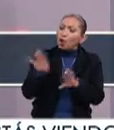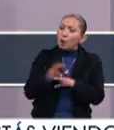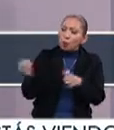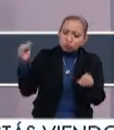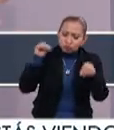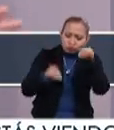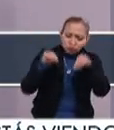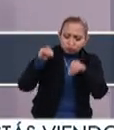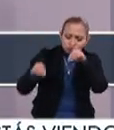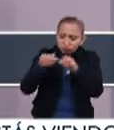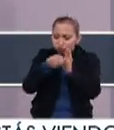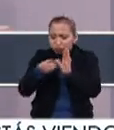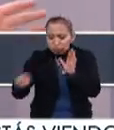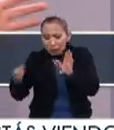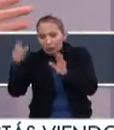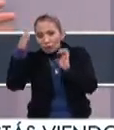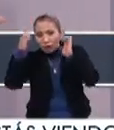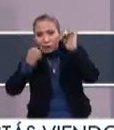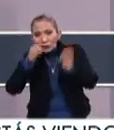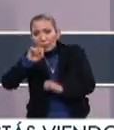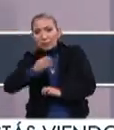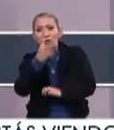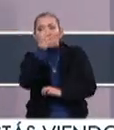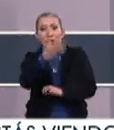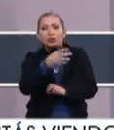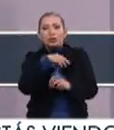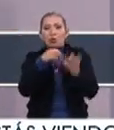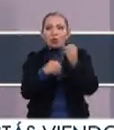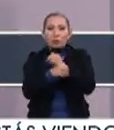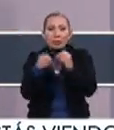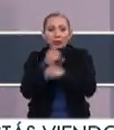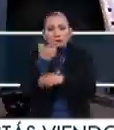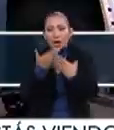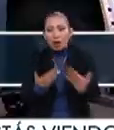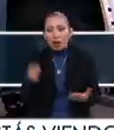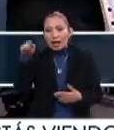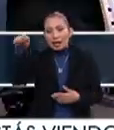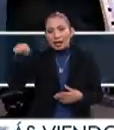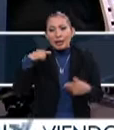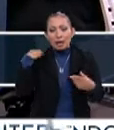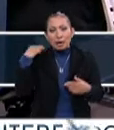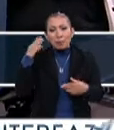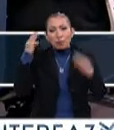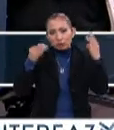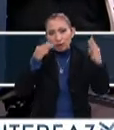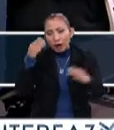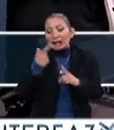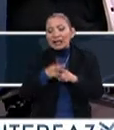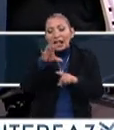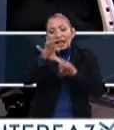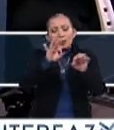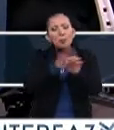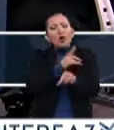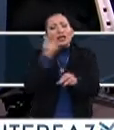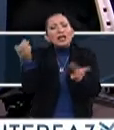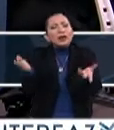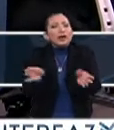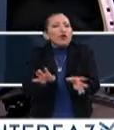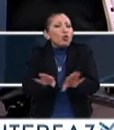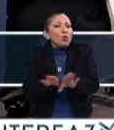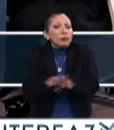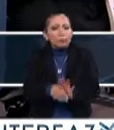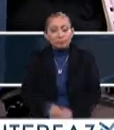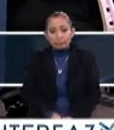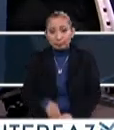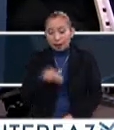integró esta exposición de 24 piezas en esta ocasión ahí en el MUNAL, a quienes escogieron, por qué, cómo, etcétera.